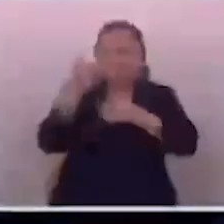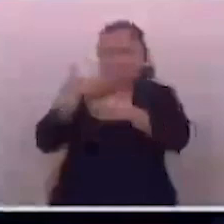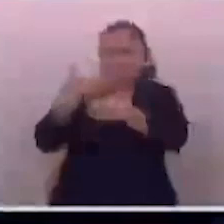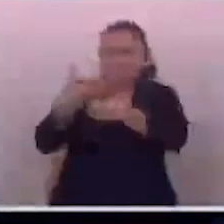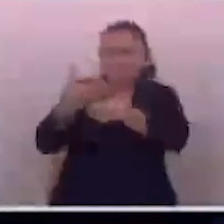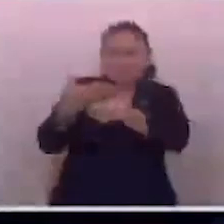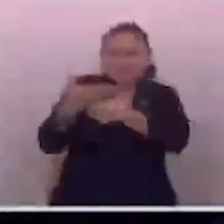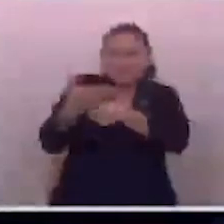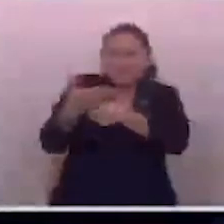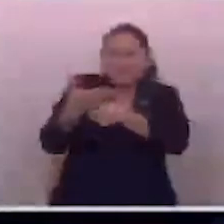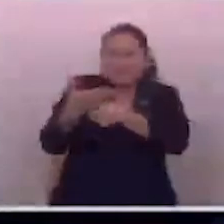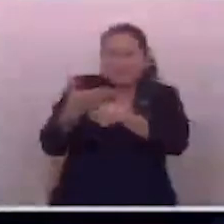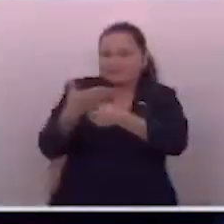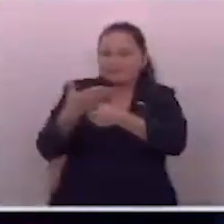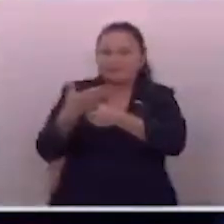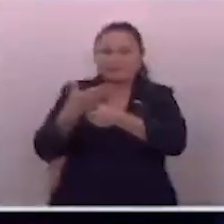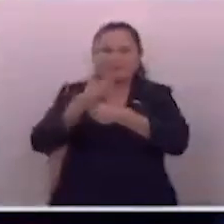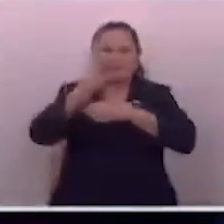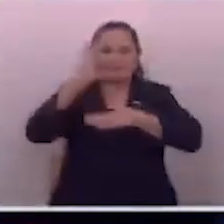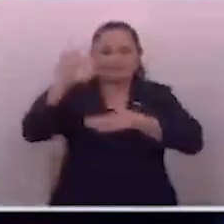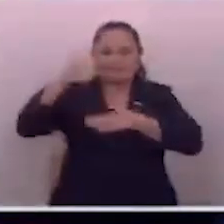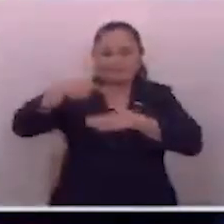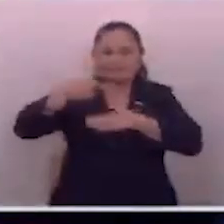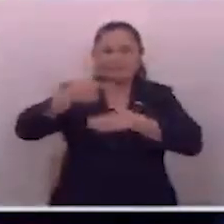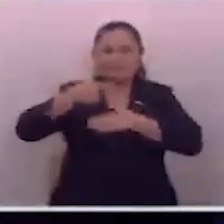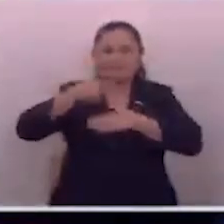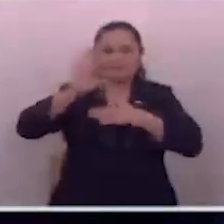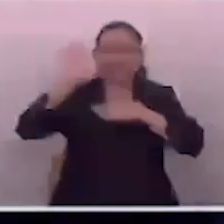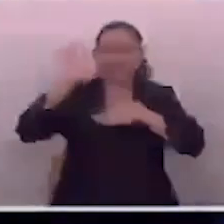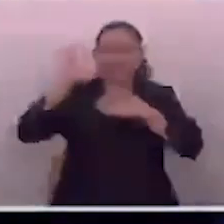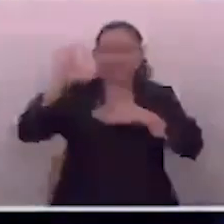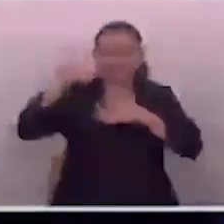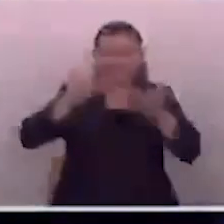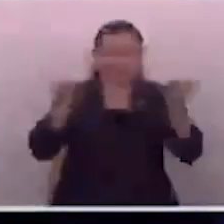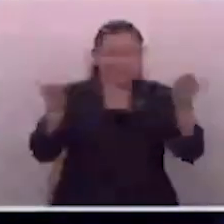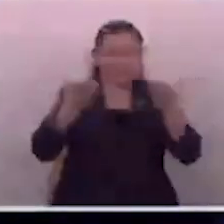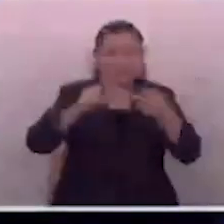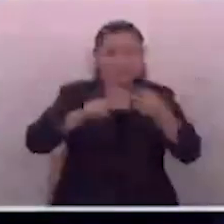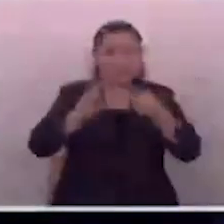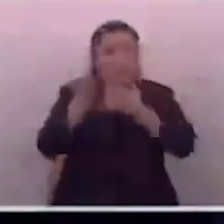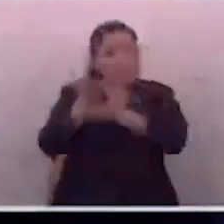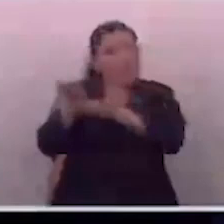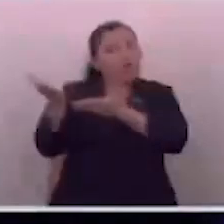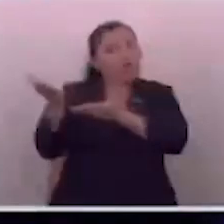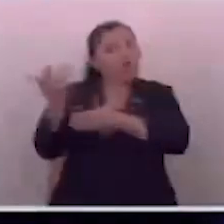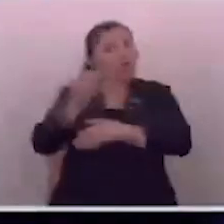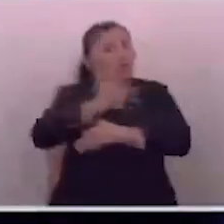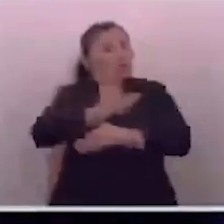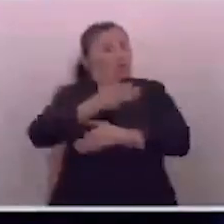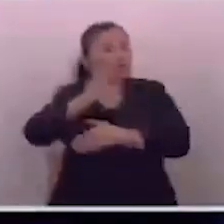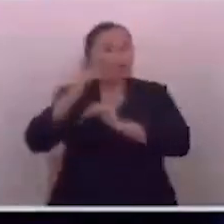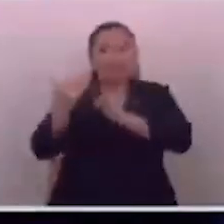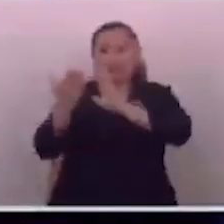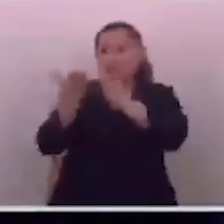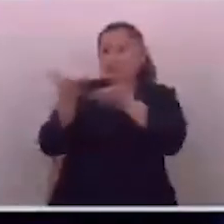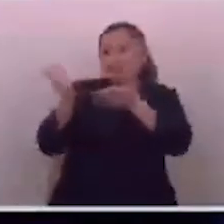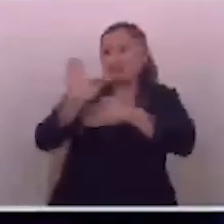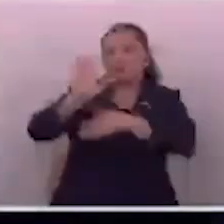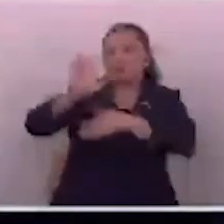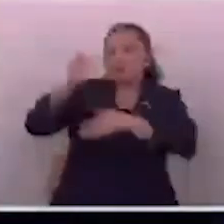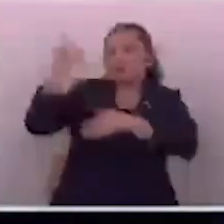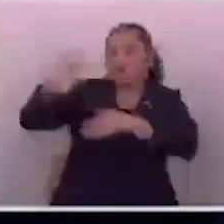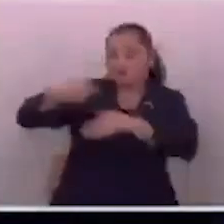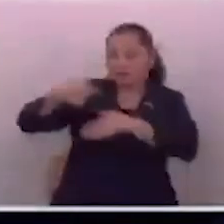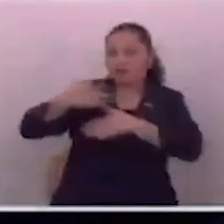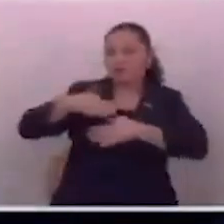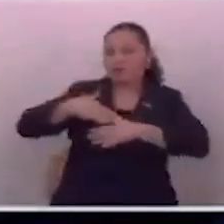donde habla que se cumplan las promesas, donde debieron haber hecho de cara a lo que hicieron y debieron